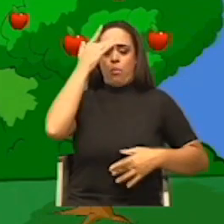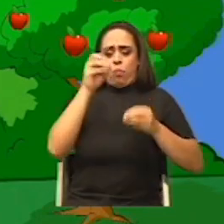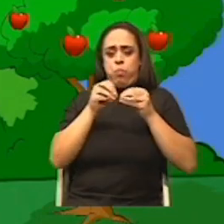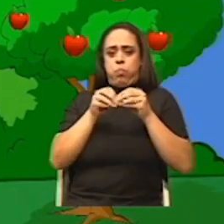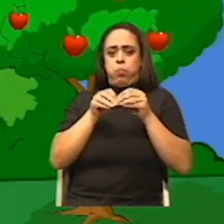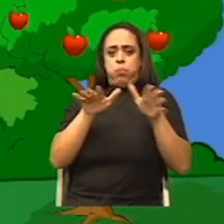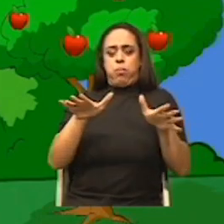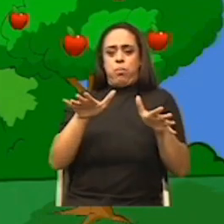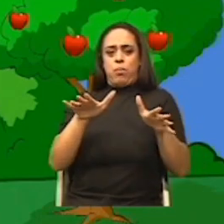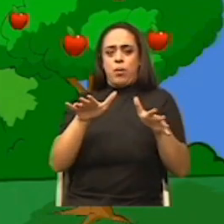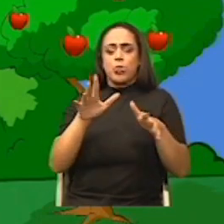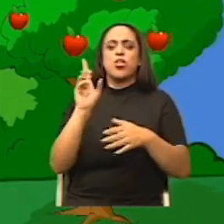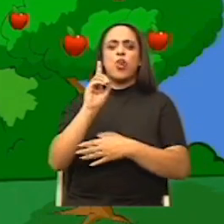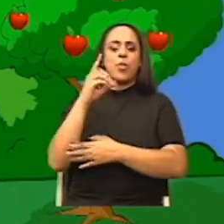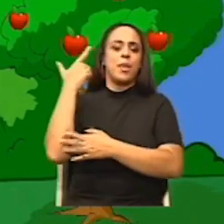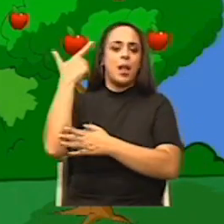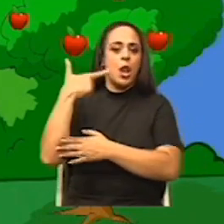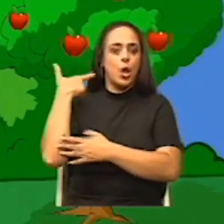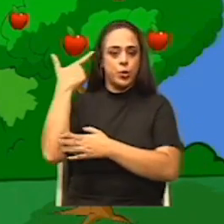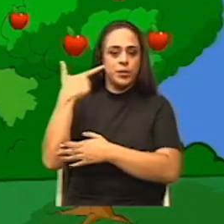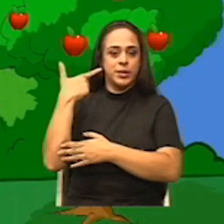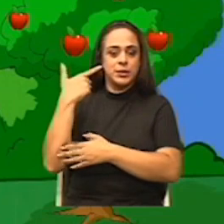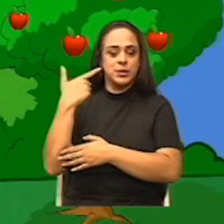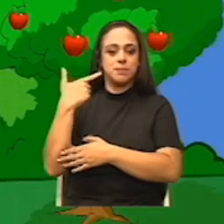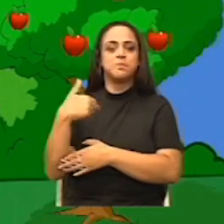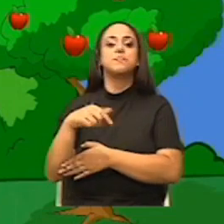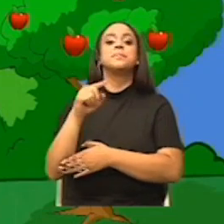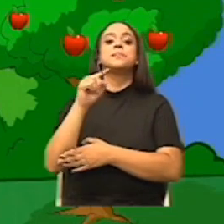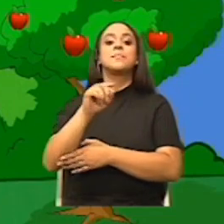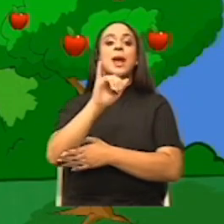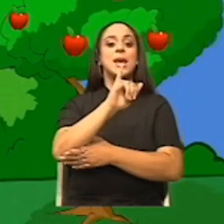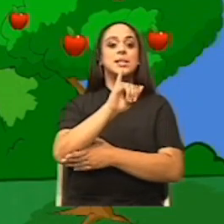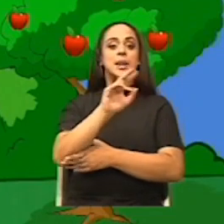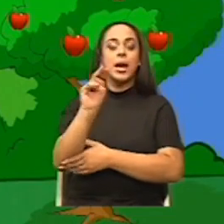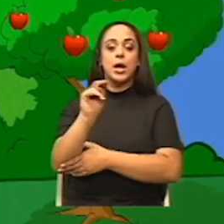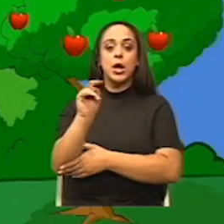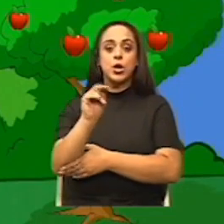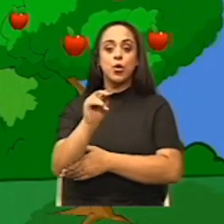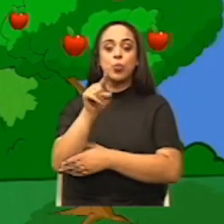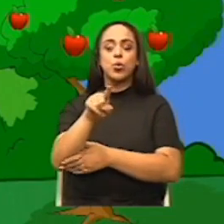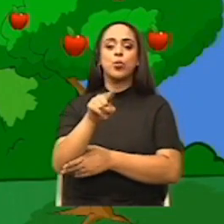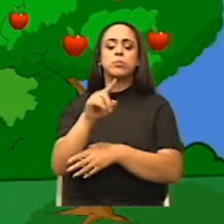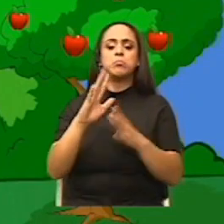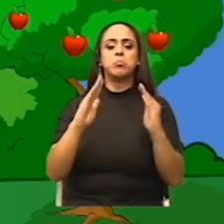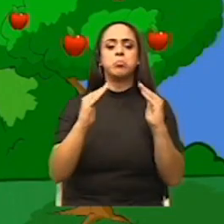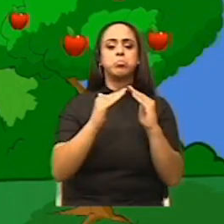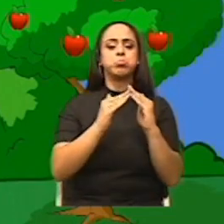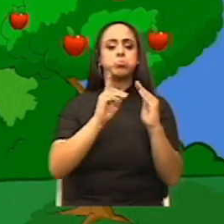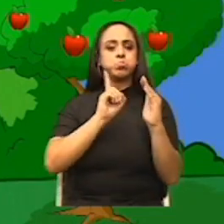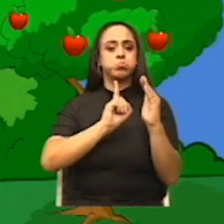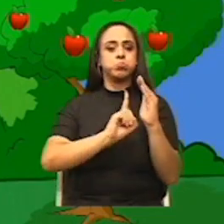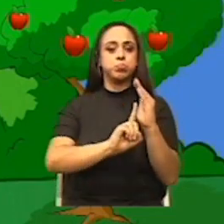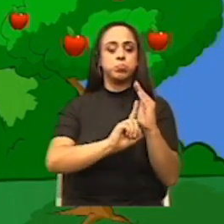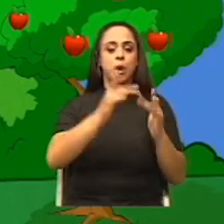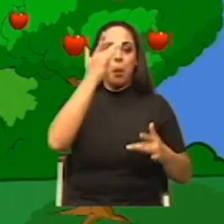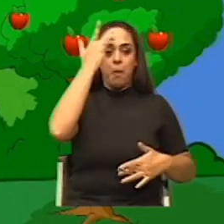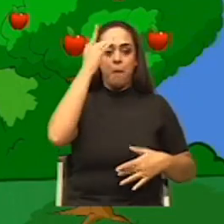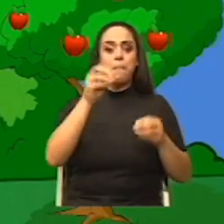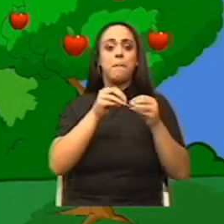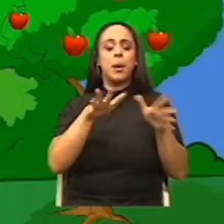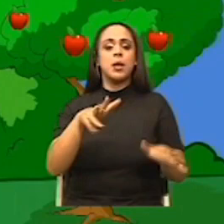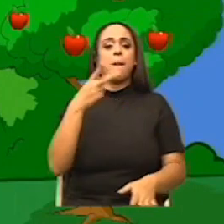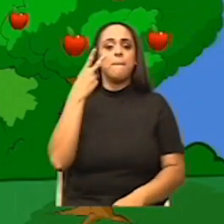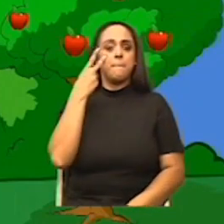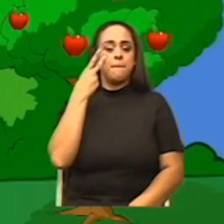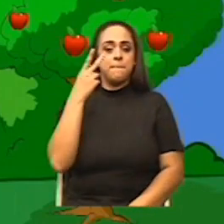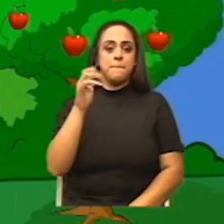en Londres. Mientras tanto, Isaac Newton, durante ese confinamiento y en una pandemia muy similar,